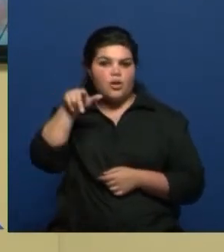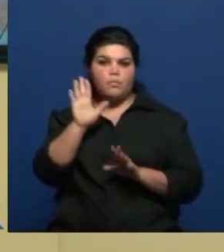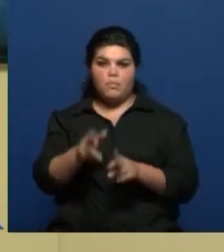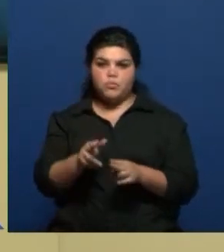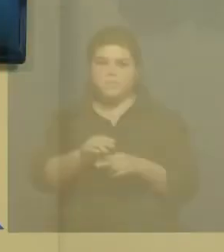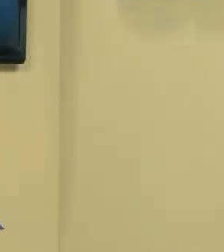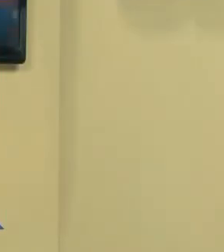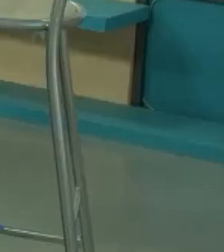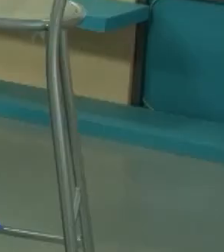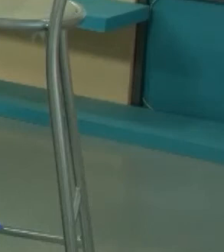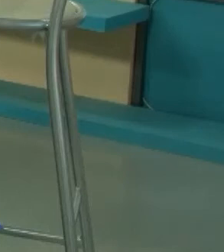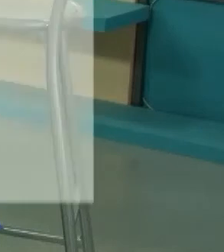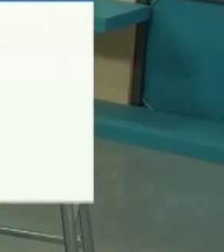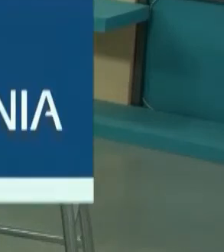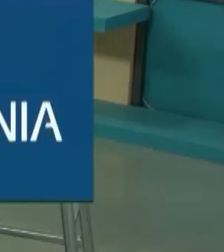y ya venimos.